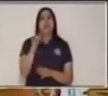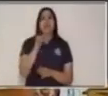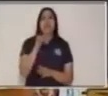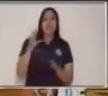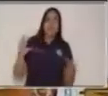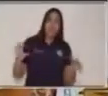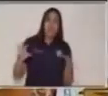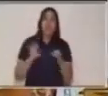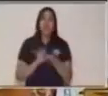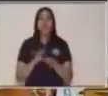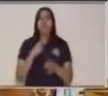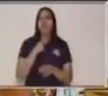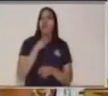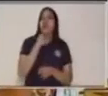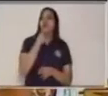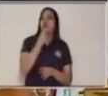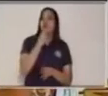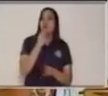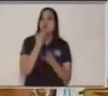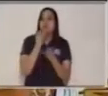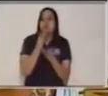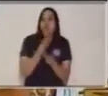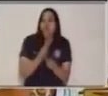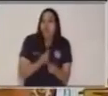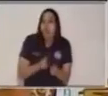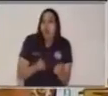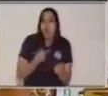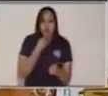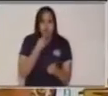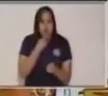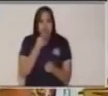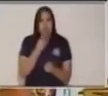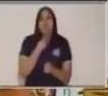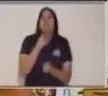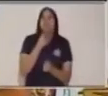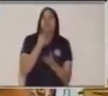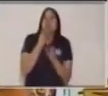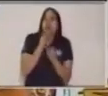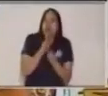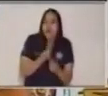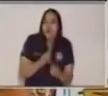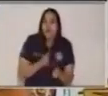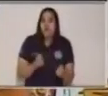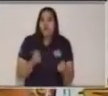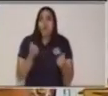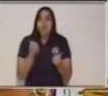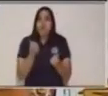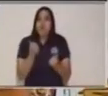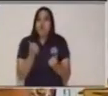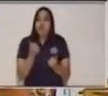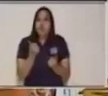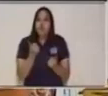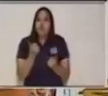Si yo hablo muy bajito, ¿qué crees que te estoy queriendo decir?